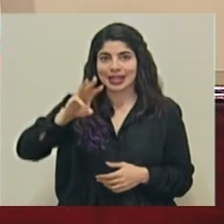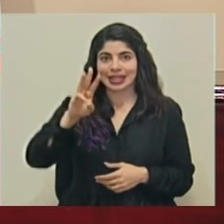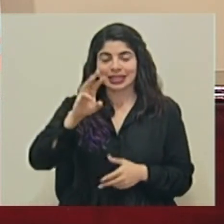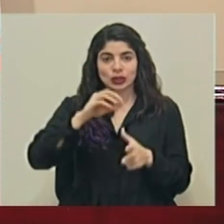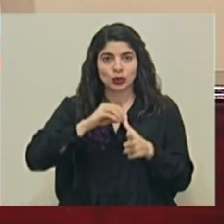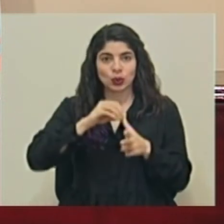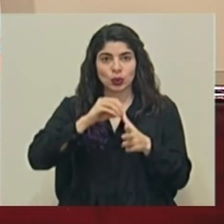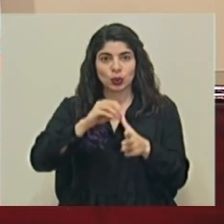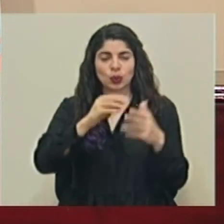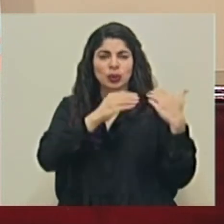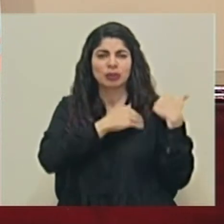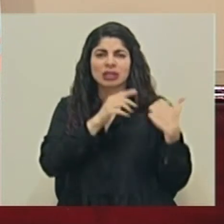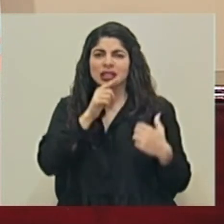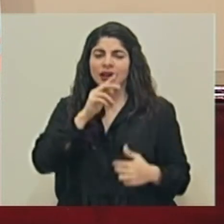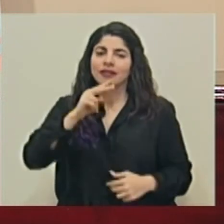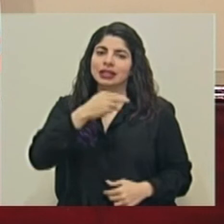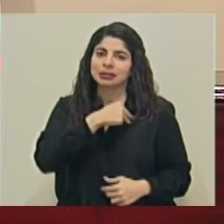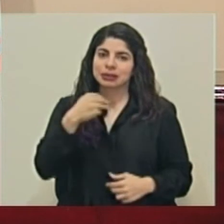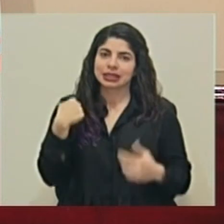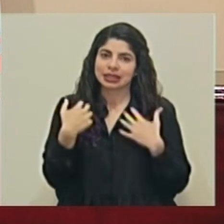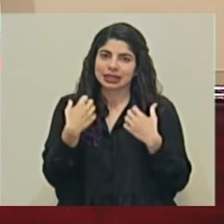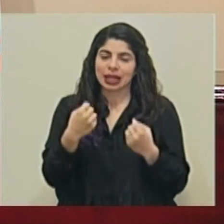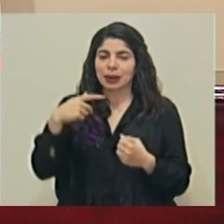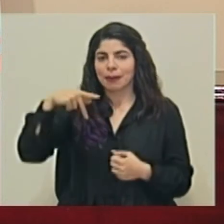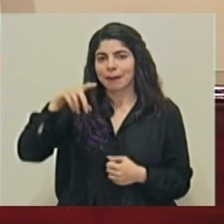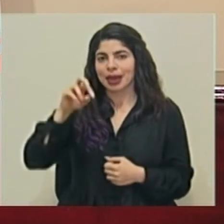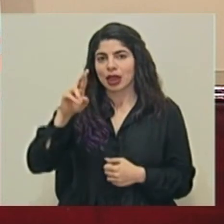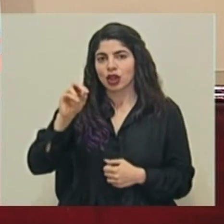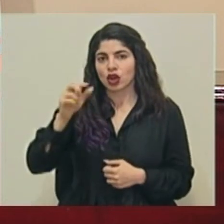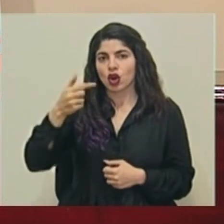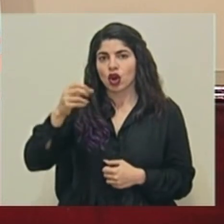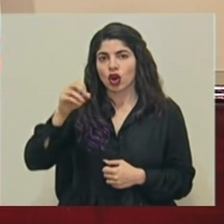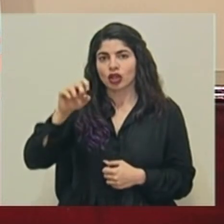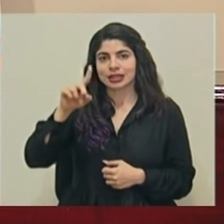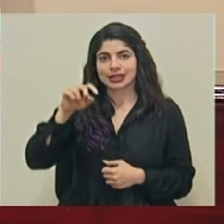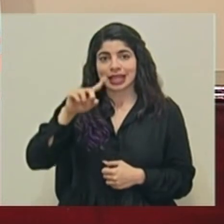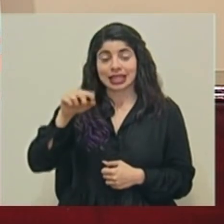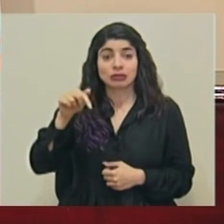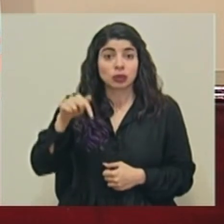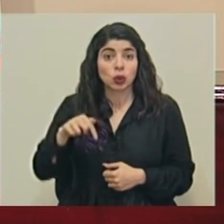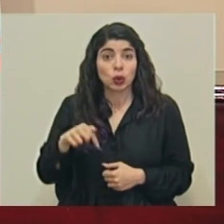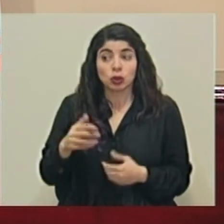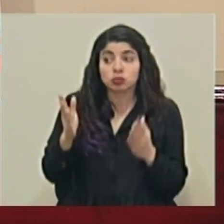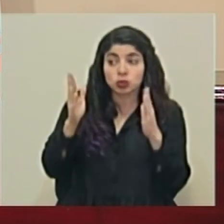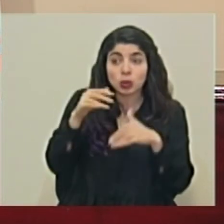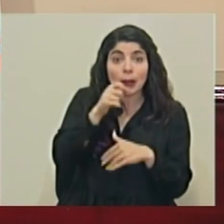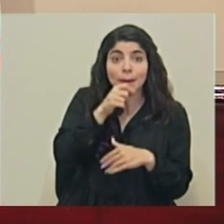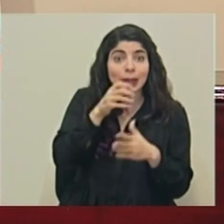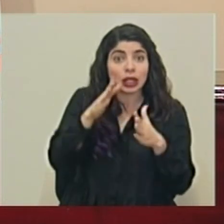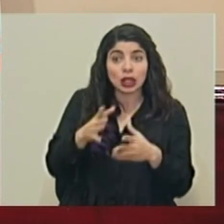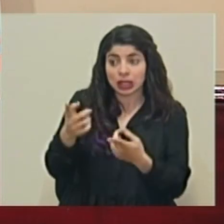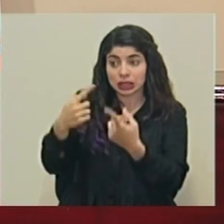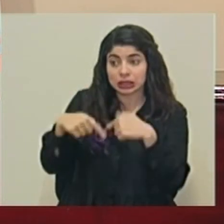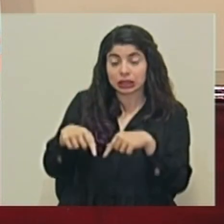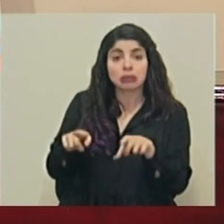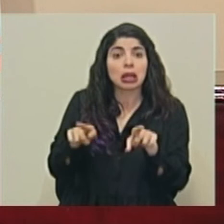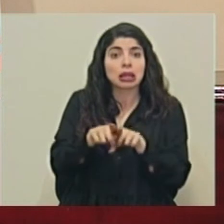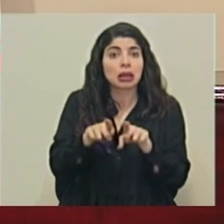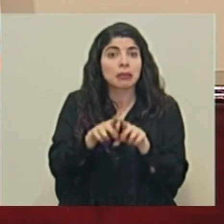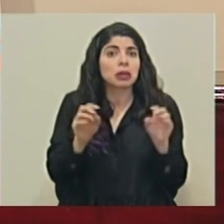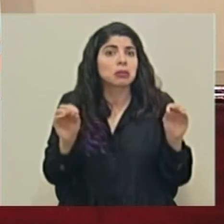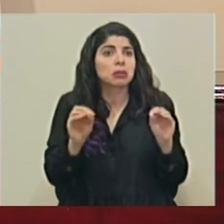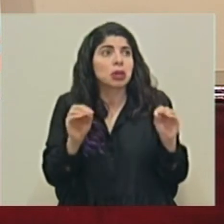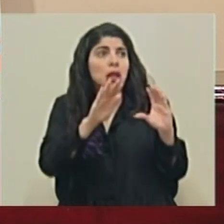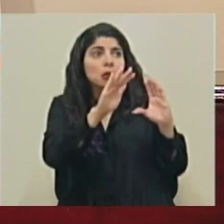de octubre por parte del viceministro de Salud don Pedro González. El día de hoy no tenemos colegas presentes y tampoco tenemos